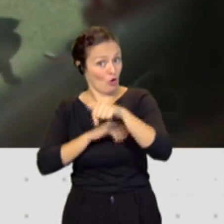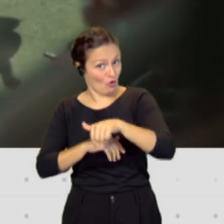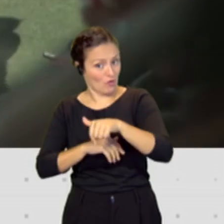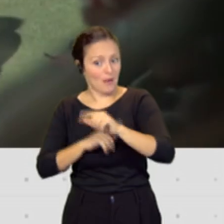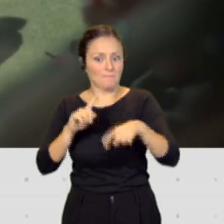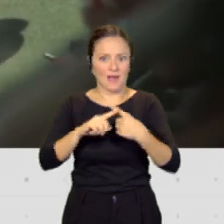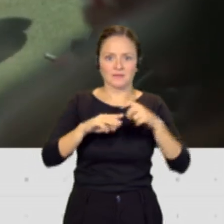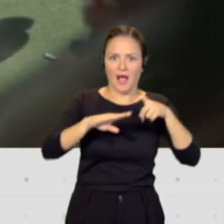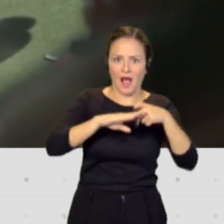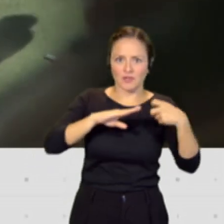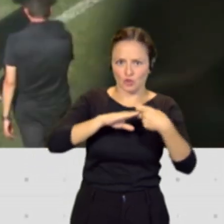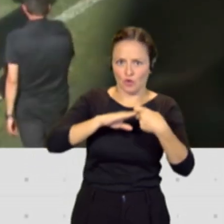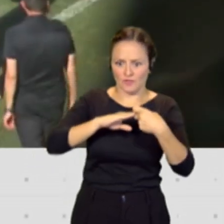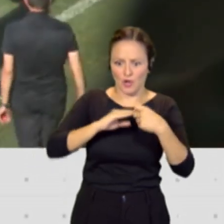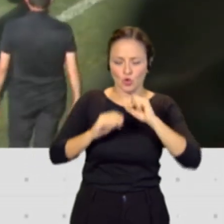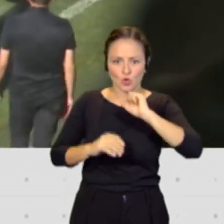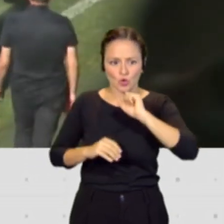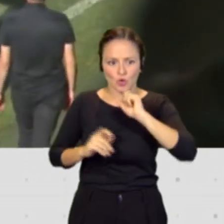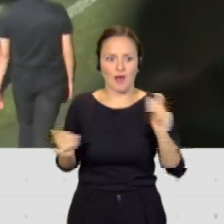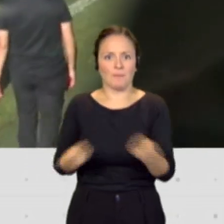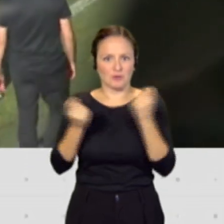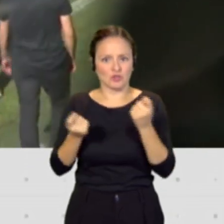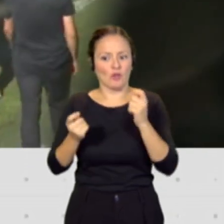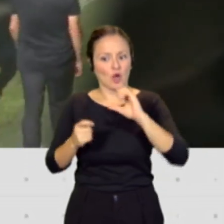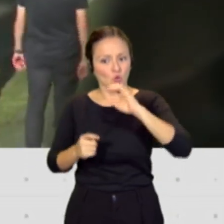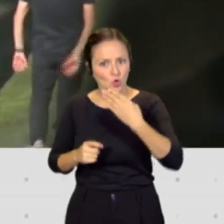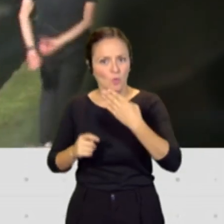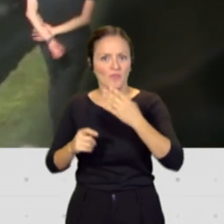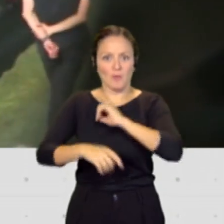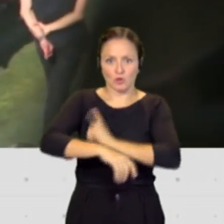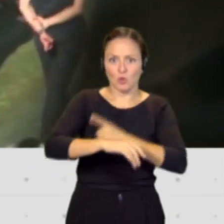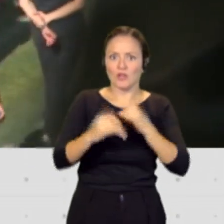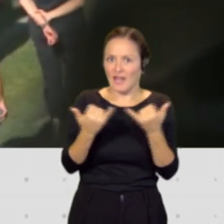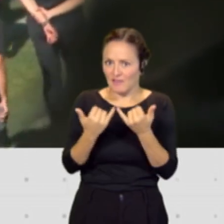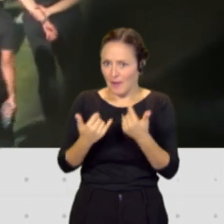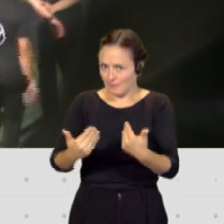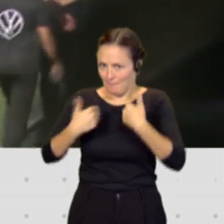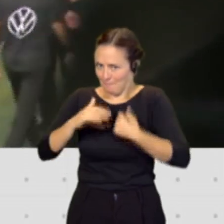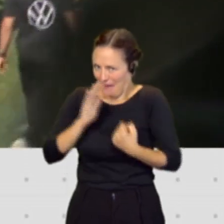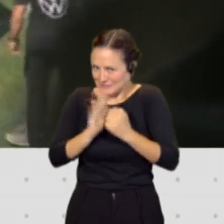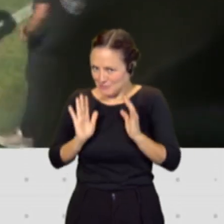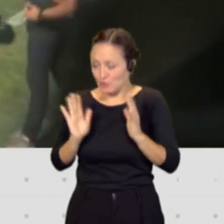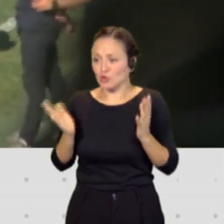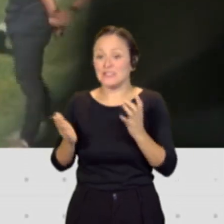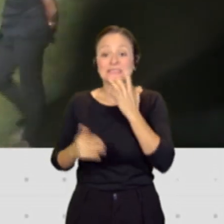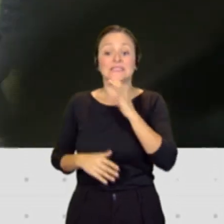Tenerife y en ese orden de cosas nosotros entendemos que cuando el Tenerife nuestro